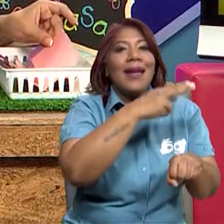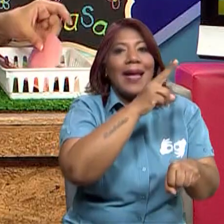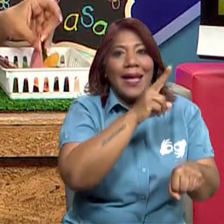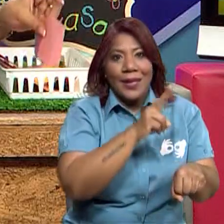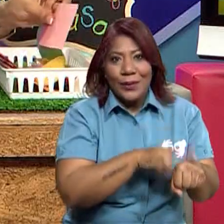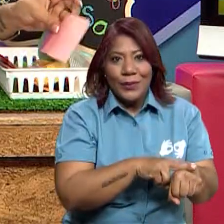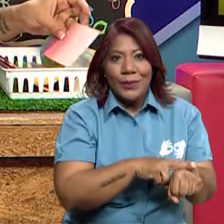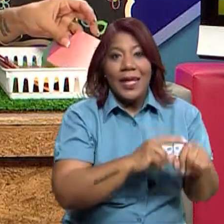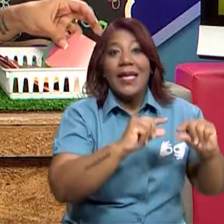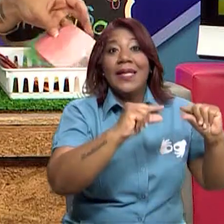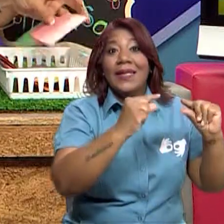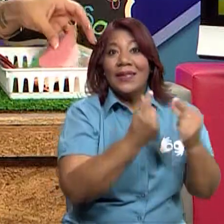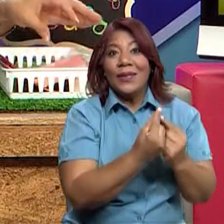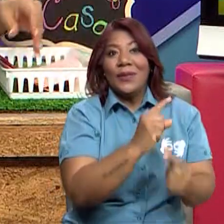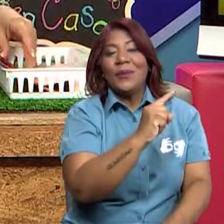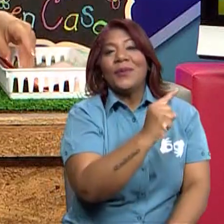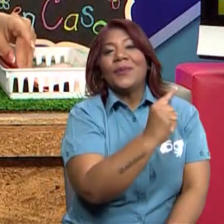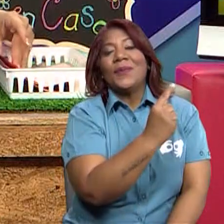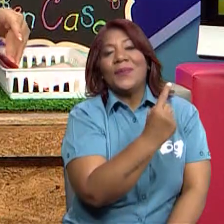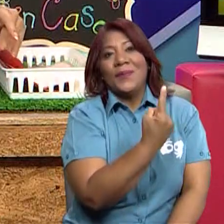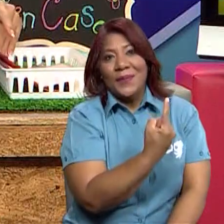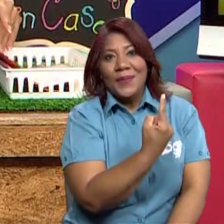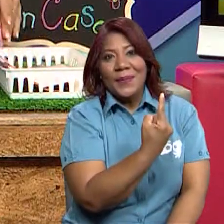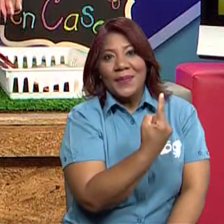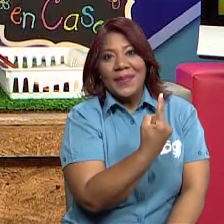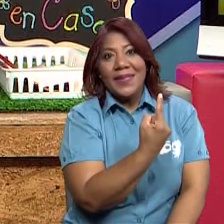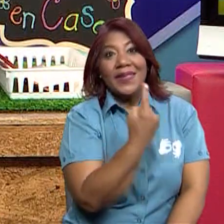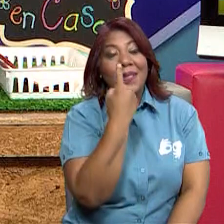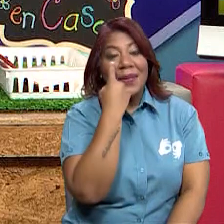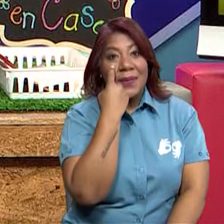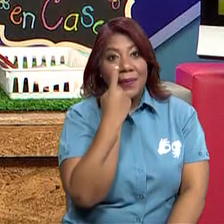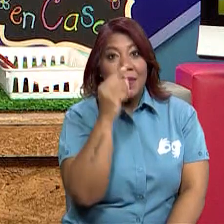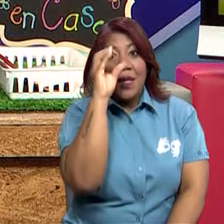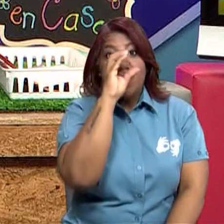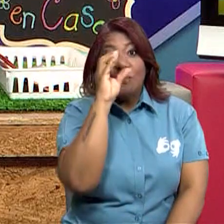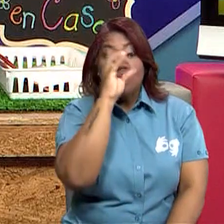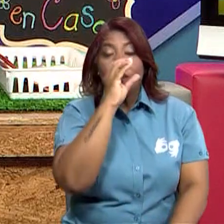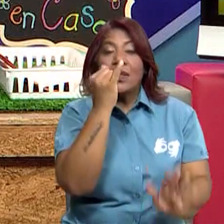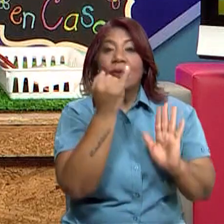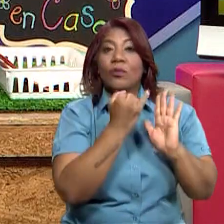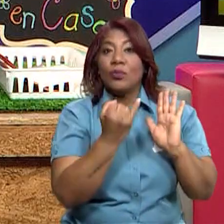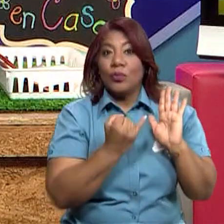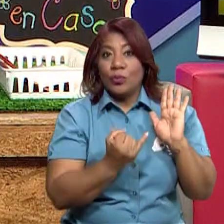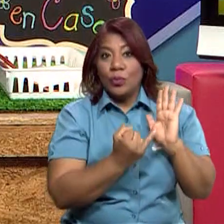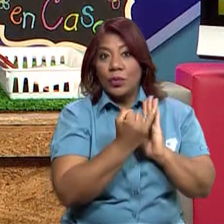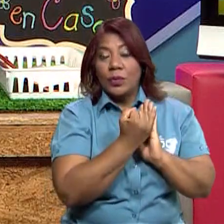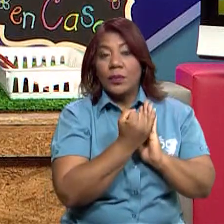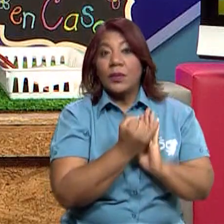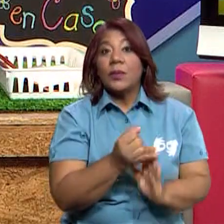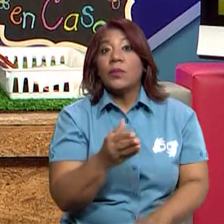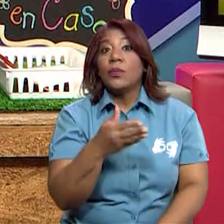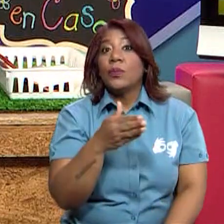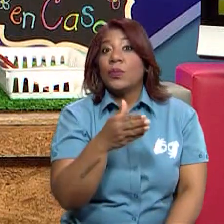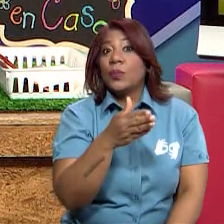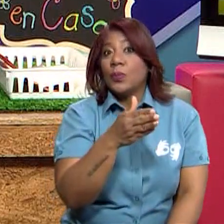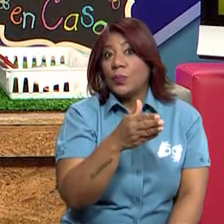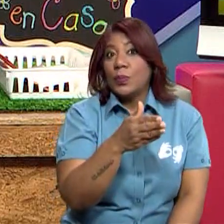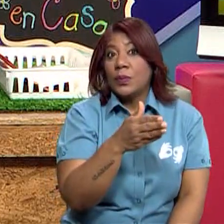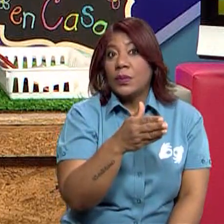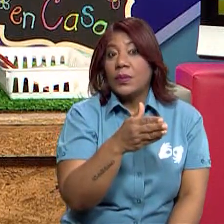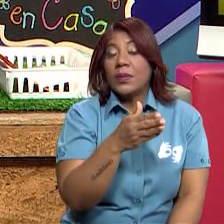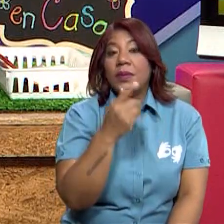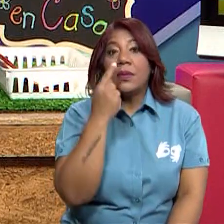quise recortar unas imágenes, por lo menos para saber que en este pececito, ¿verdad? El sector primario